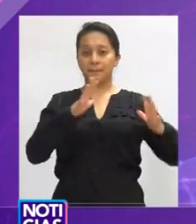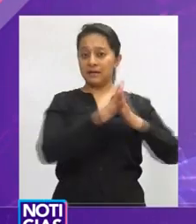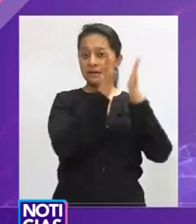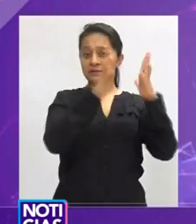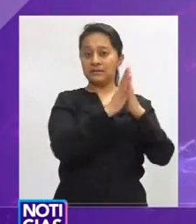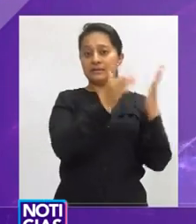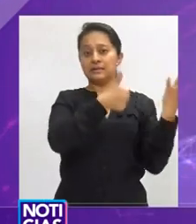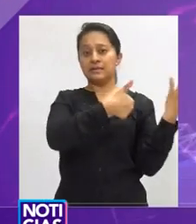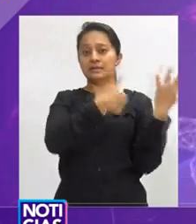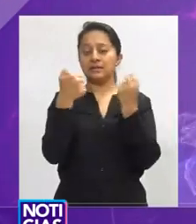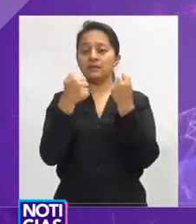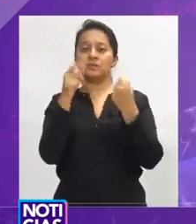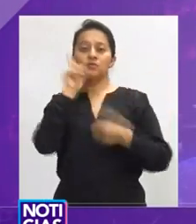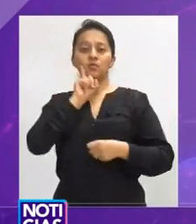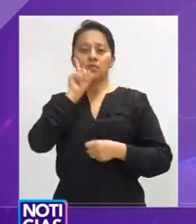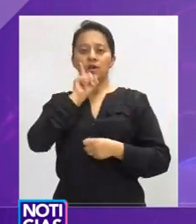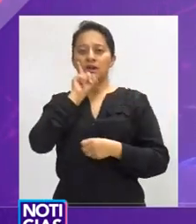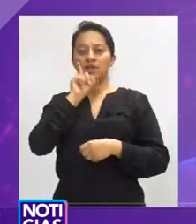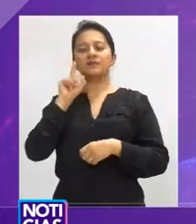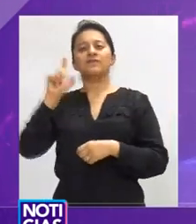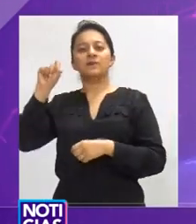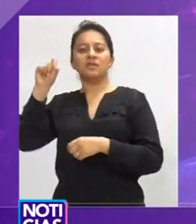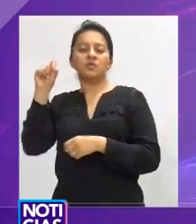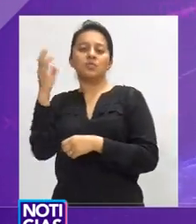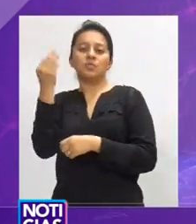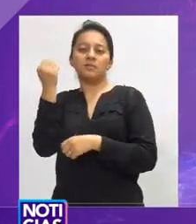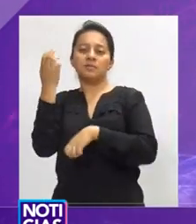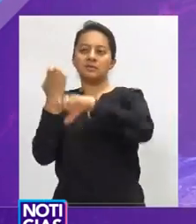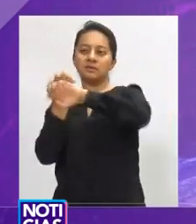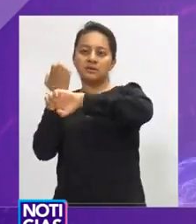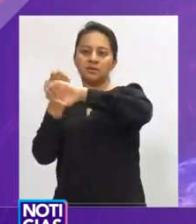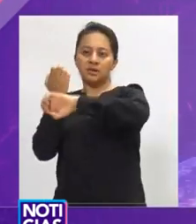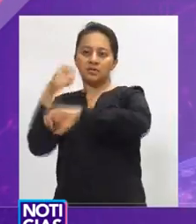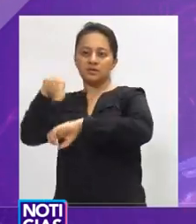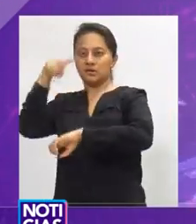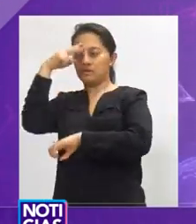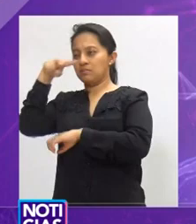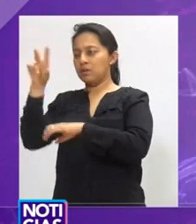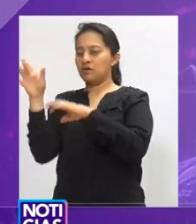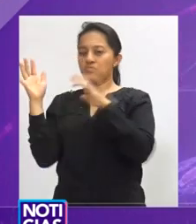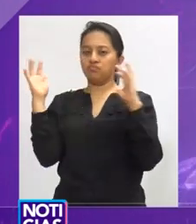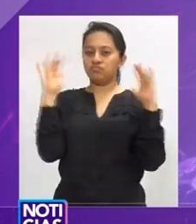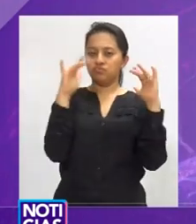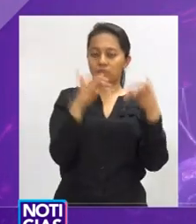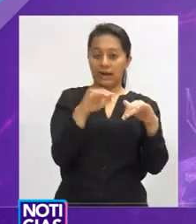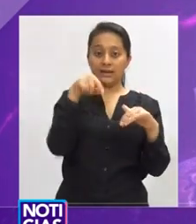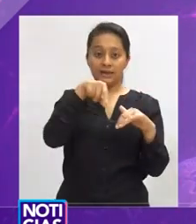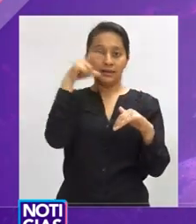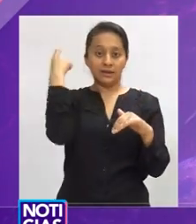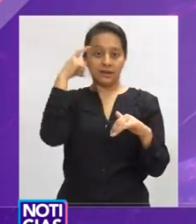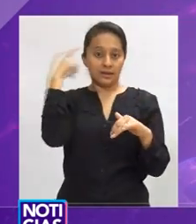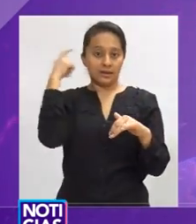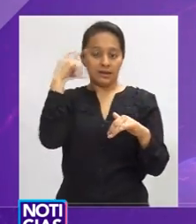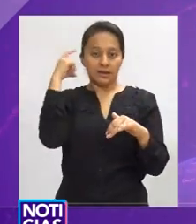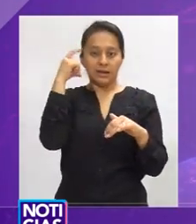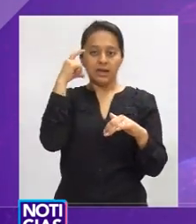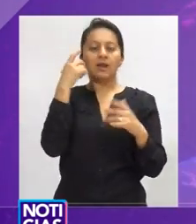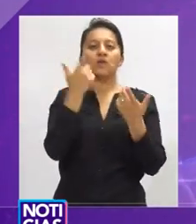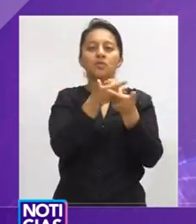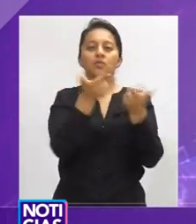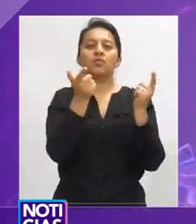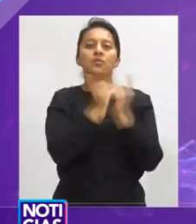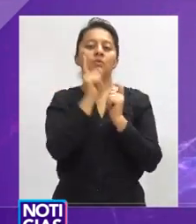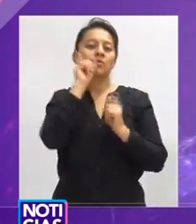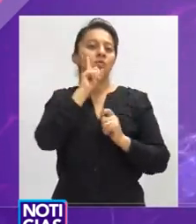Con la participación de 600 mujeres procedentes de 29 estados del país, este domingo concluyó en Querétaro el Frente Feminista